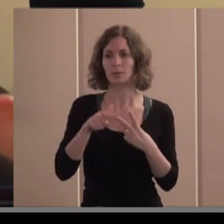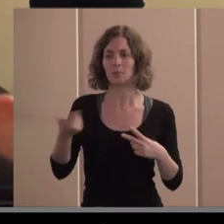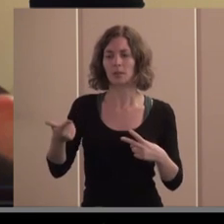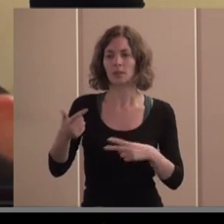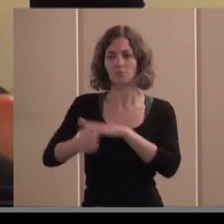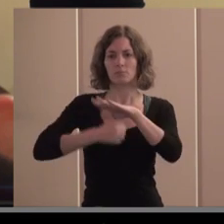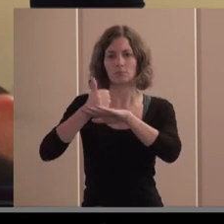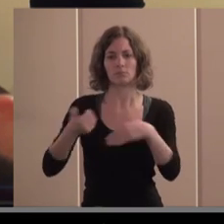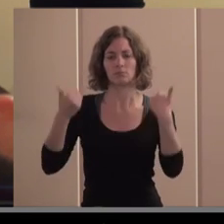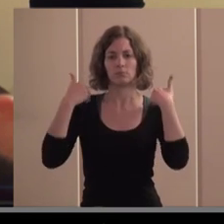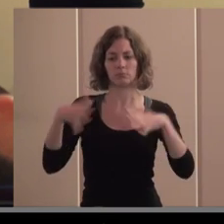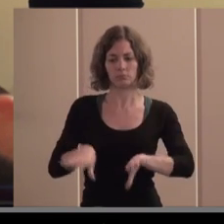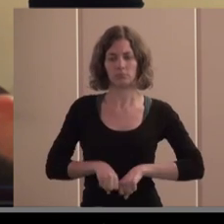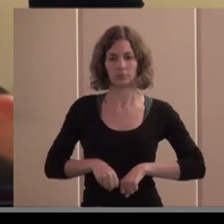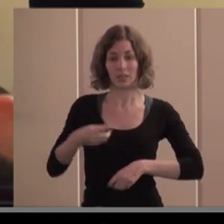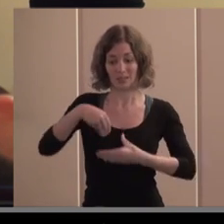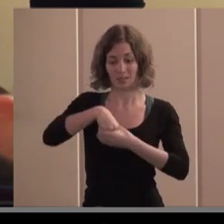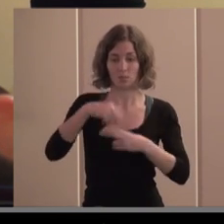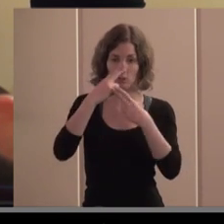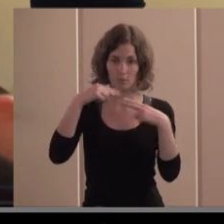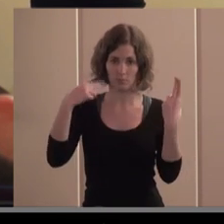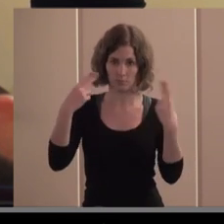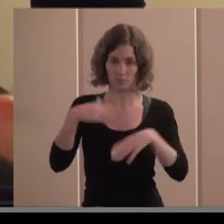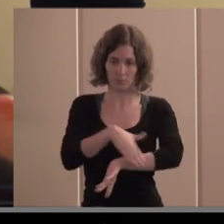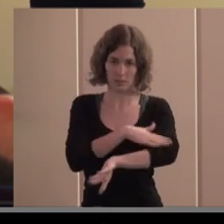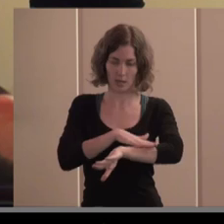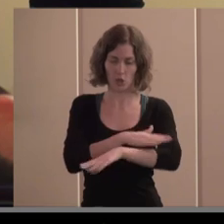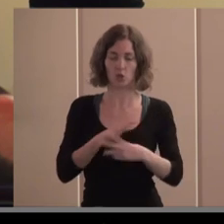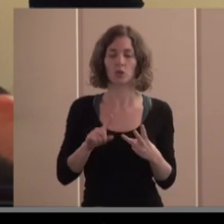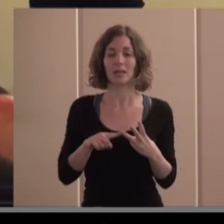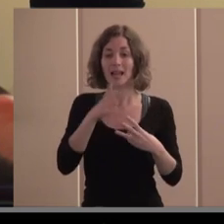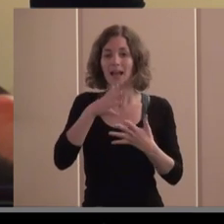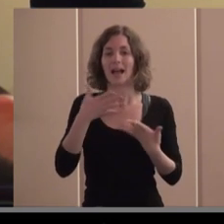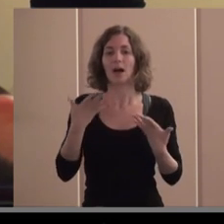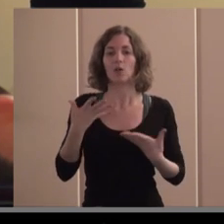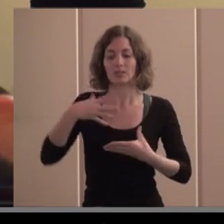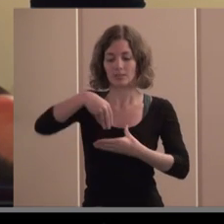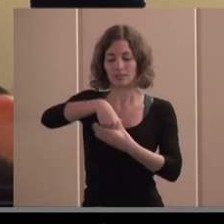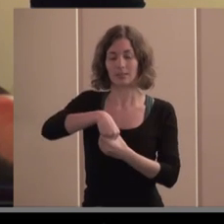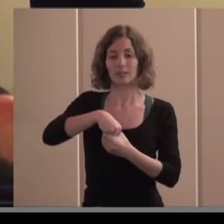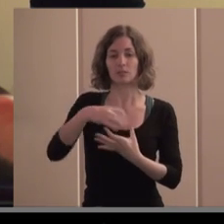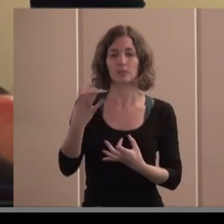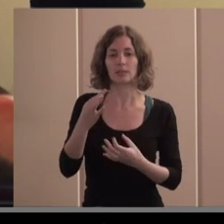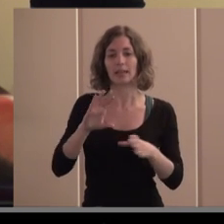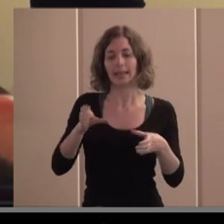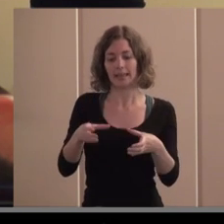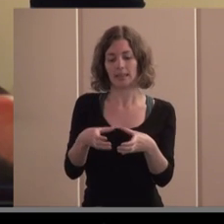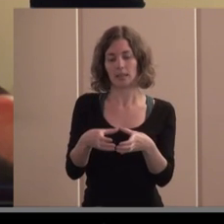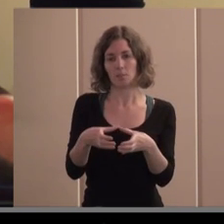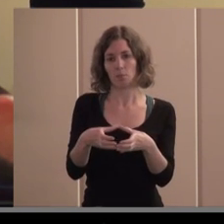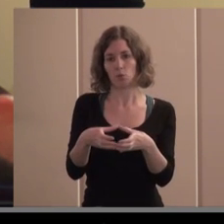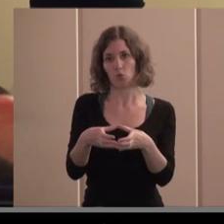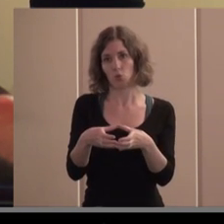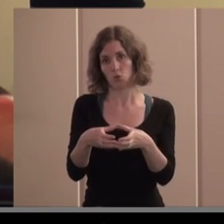responsabilidad en la administración y actualmente pues forma parte del equipo de